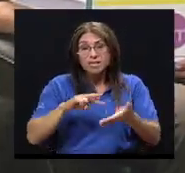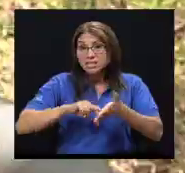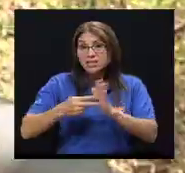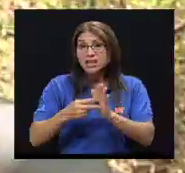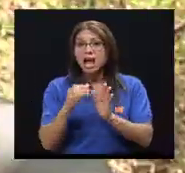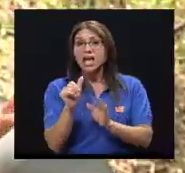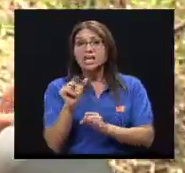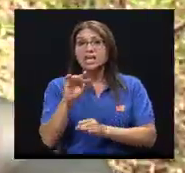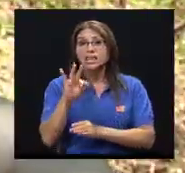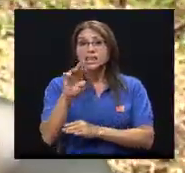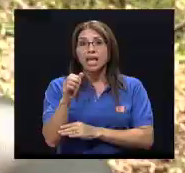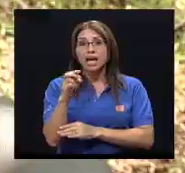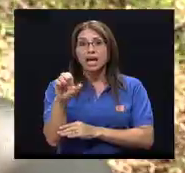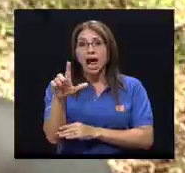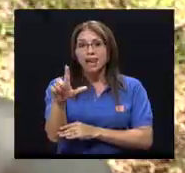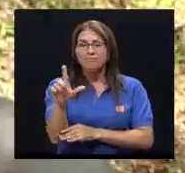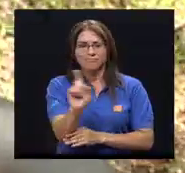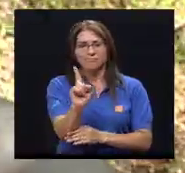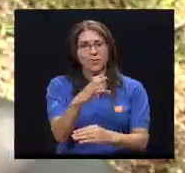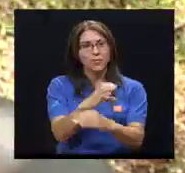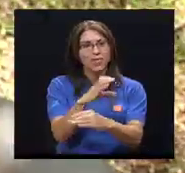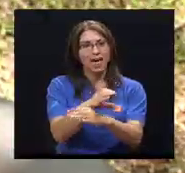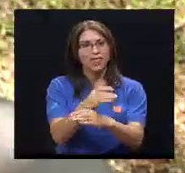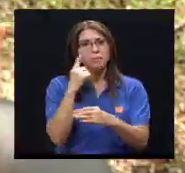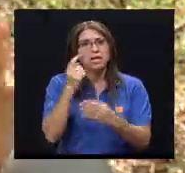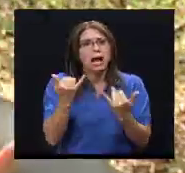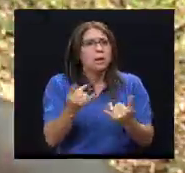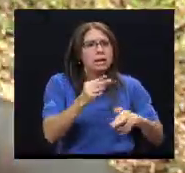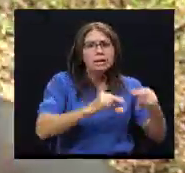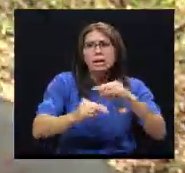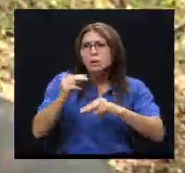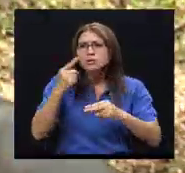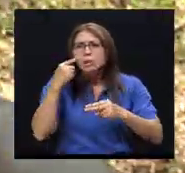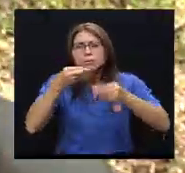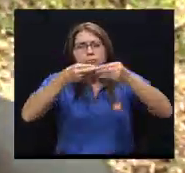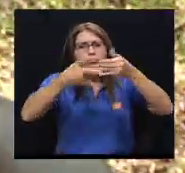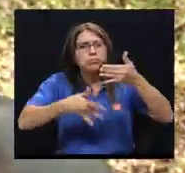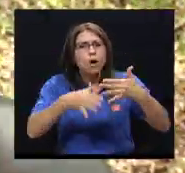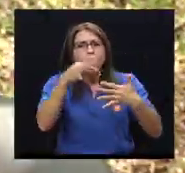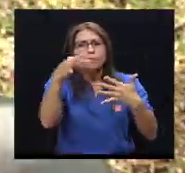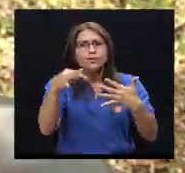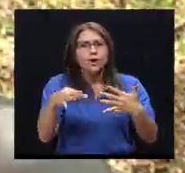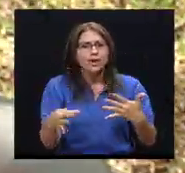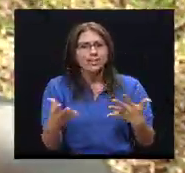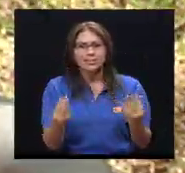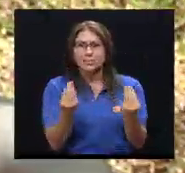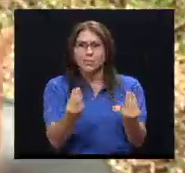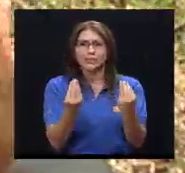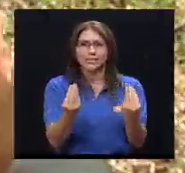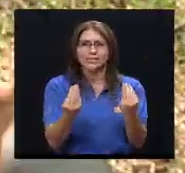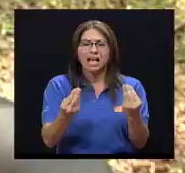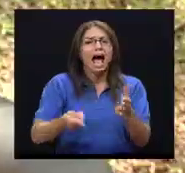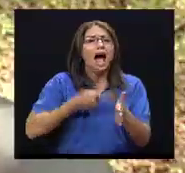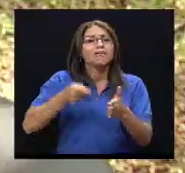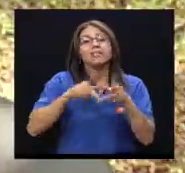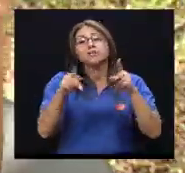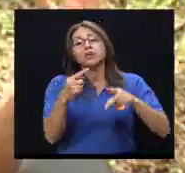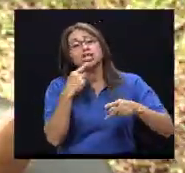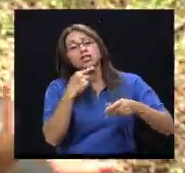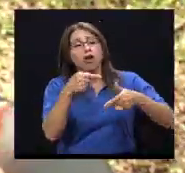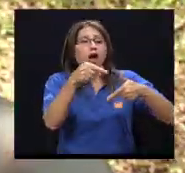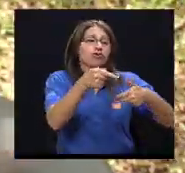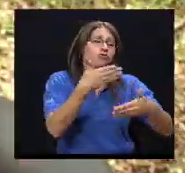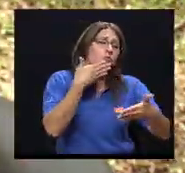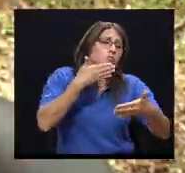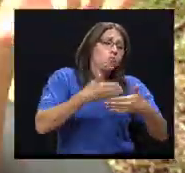integral. También hay que tener mucho cuidado en eso, porque el mercado ahora nos ofrece demasiadas opciones. Y a veces nos prometen y nos